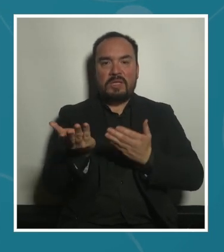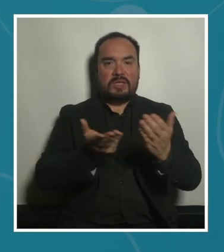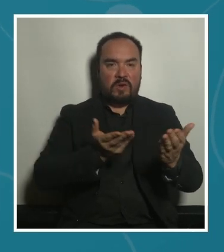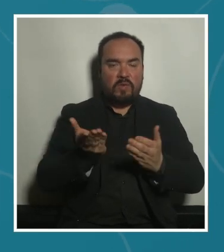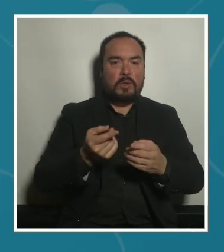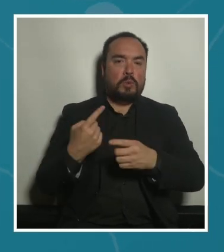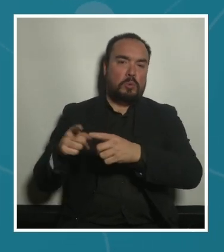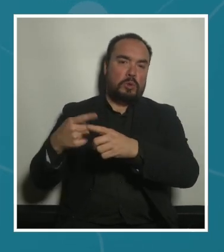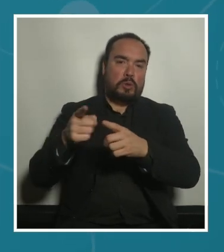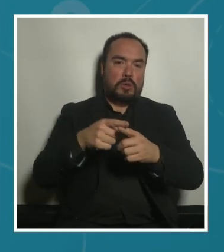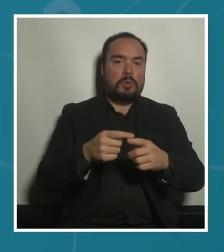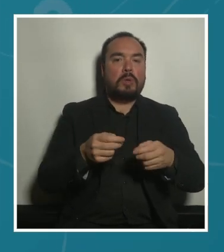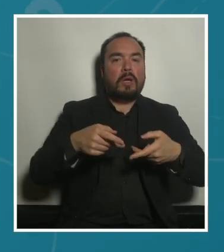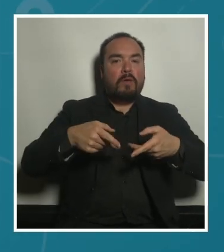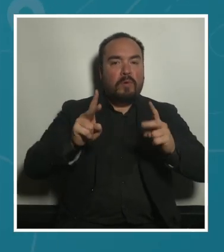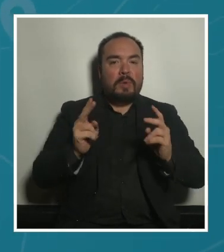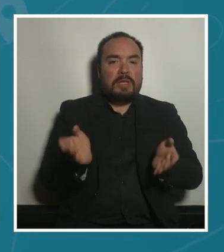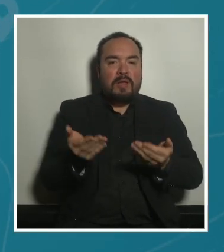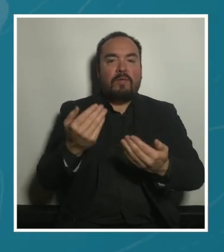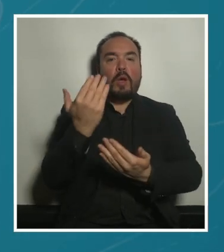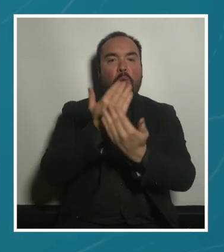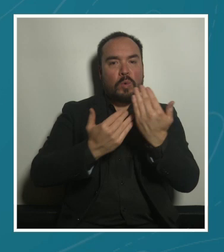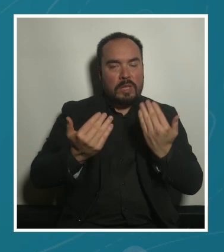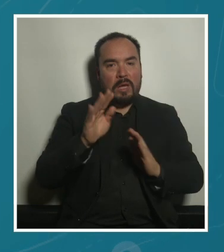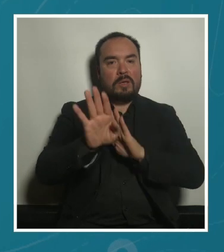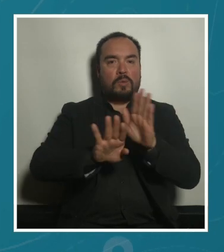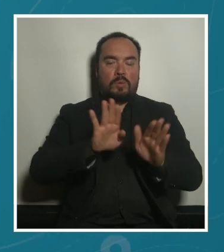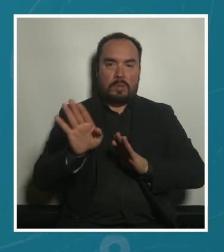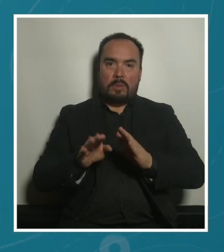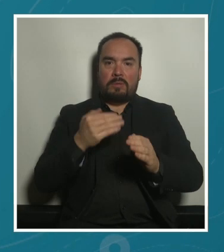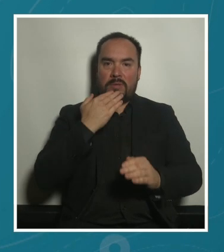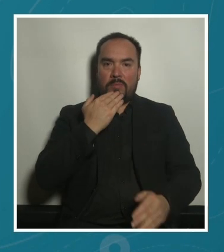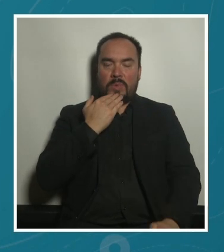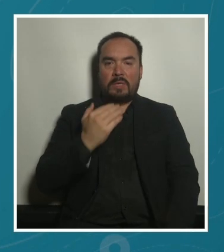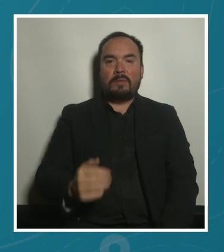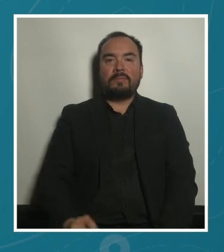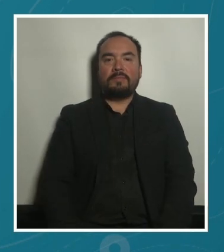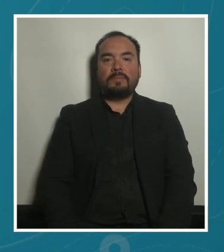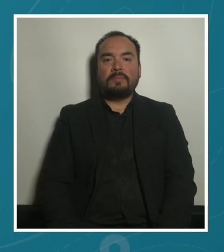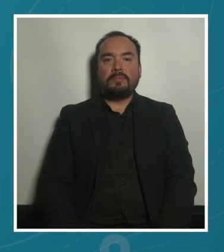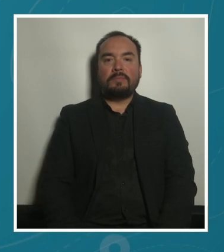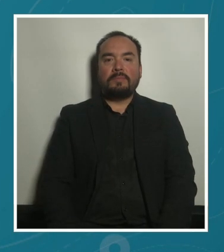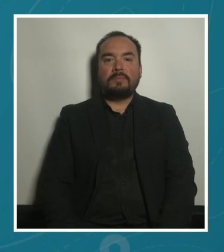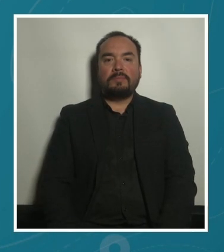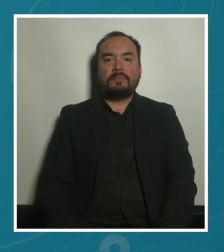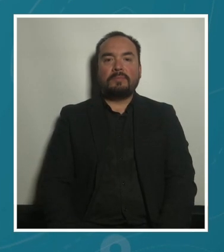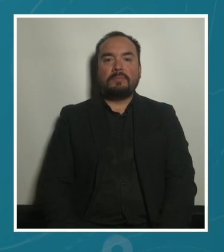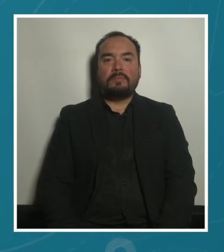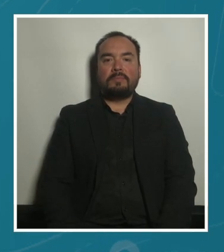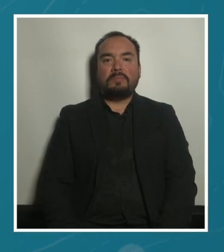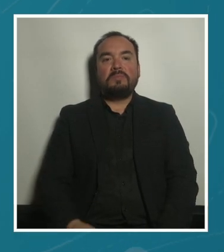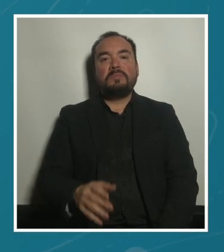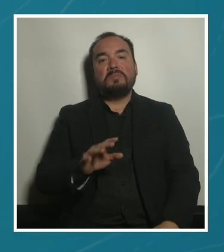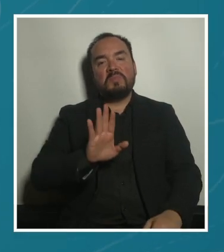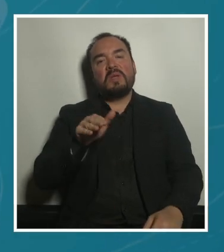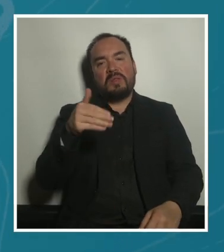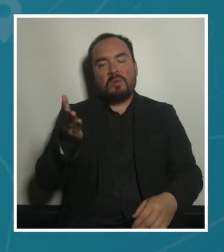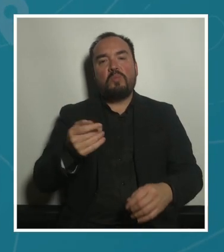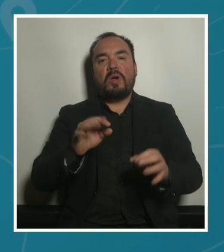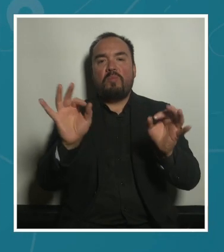cuidar y cuidarse y para gestionar los cuidados también en un trabajo que un poco más tarde comentaré